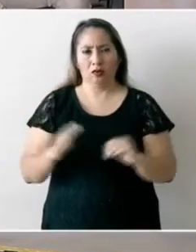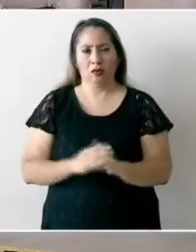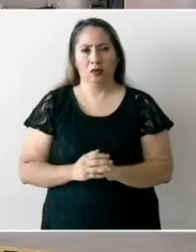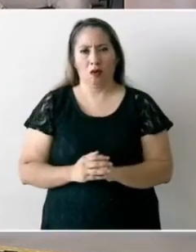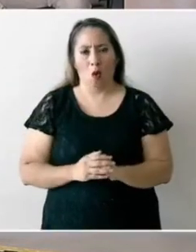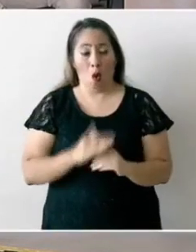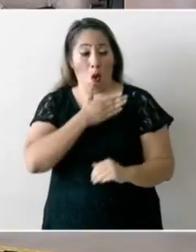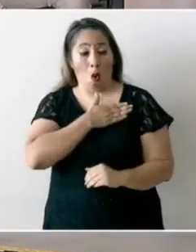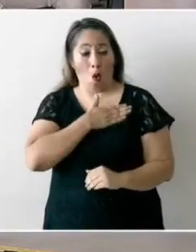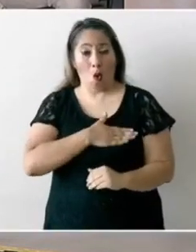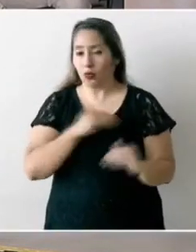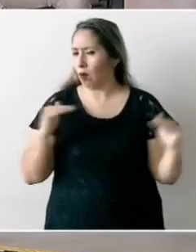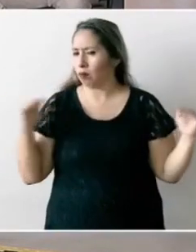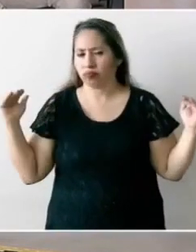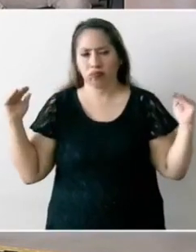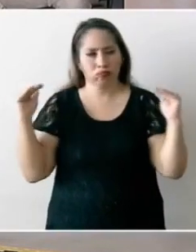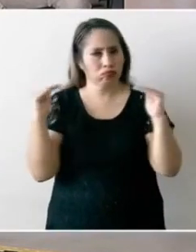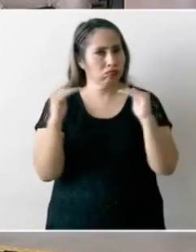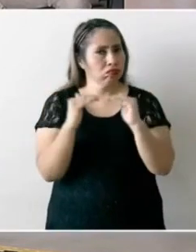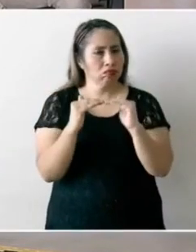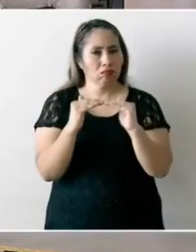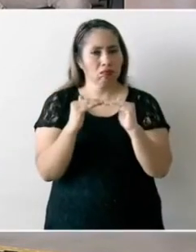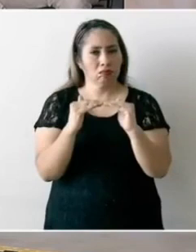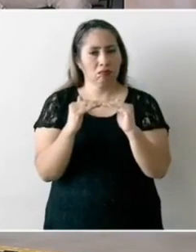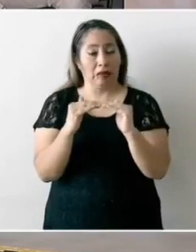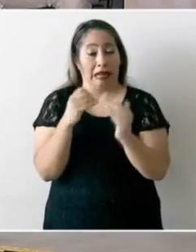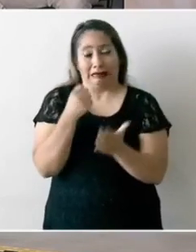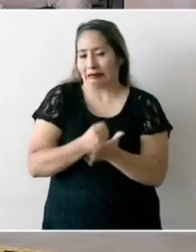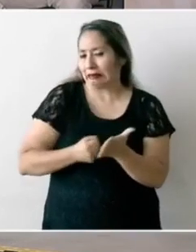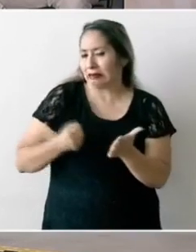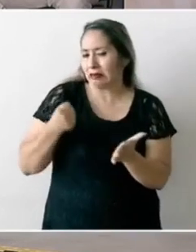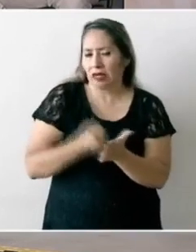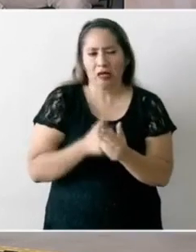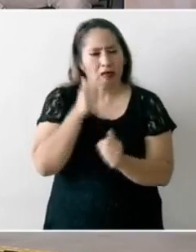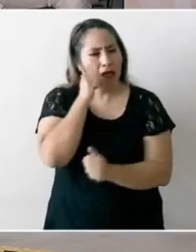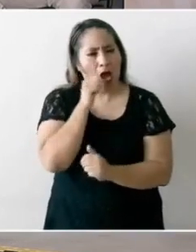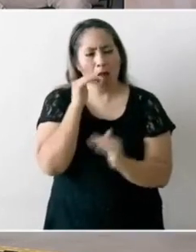Luchar siempre por la igualdad.